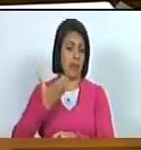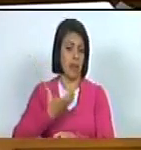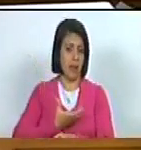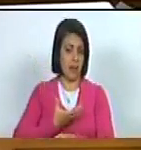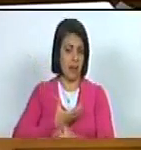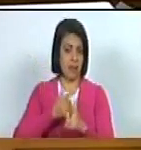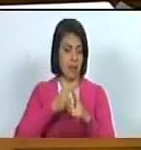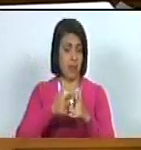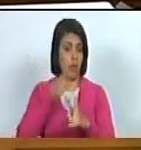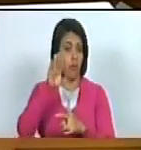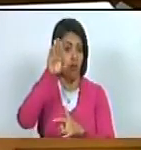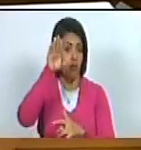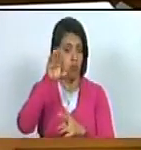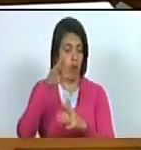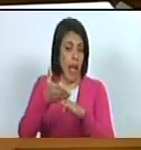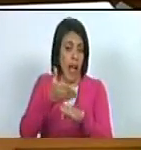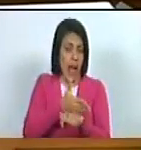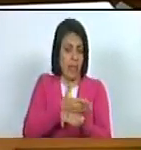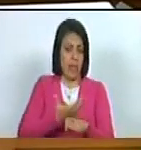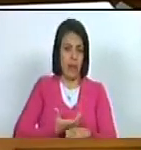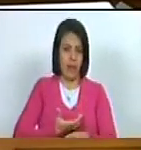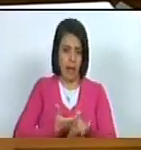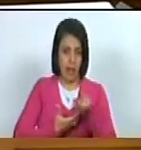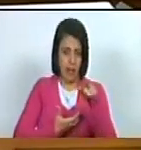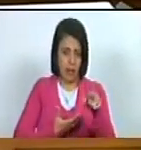futuro exalcalde